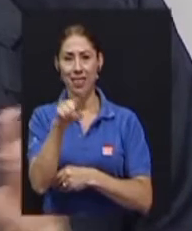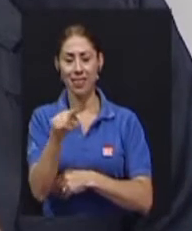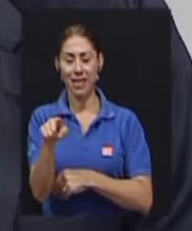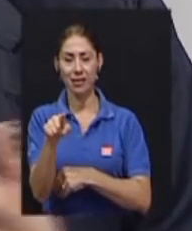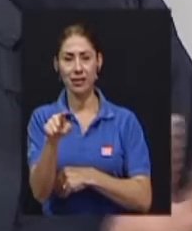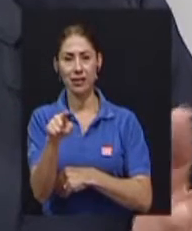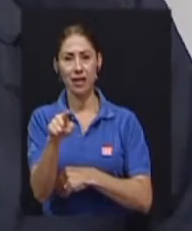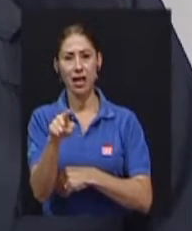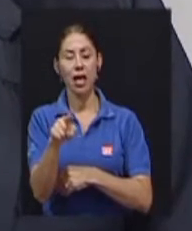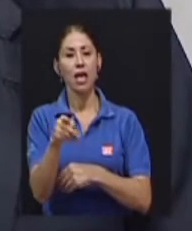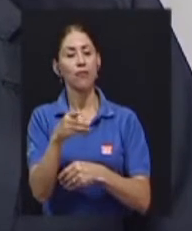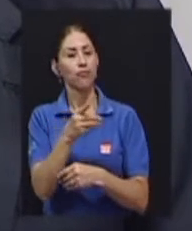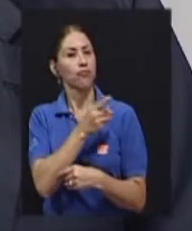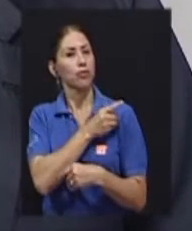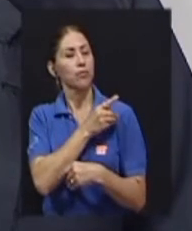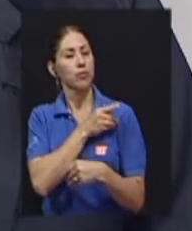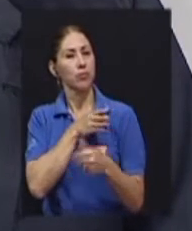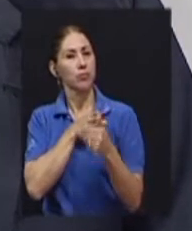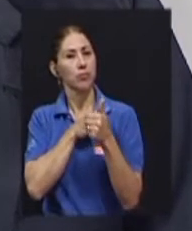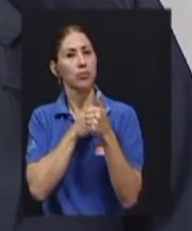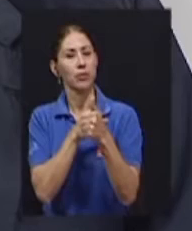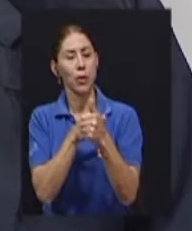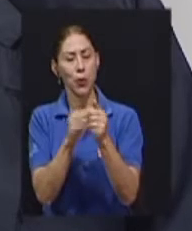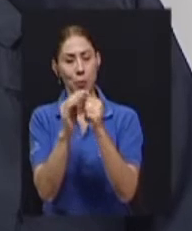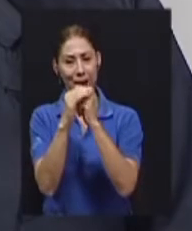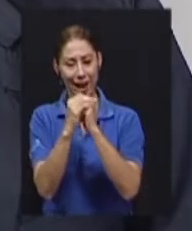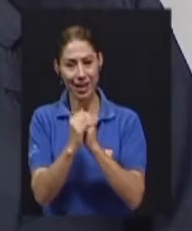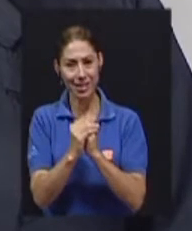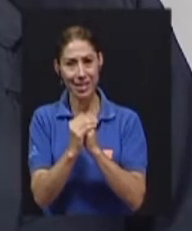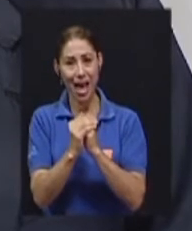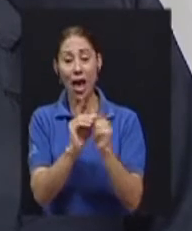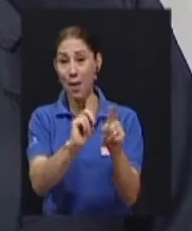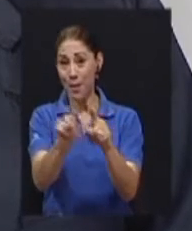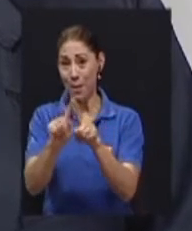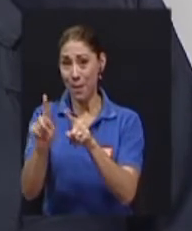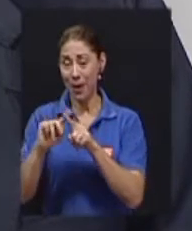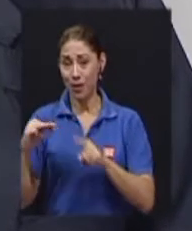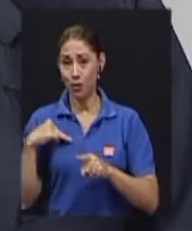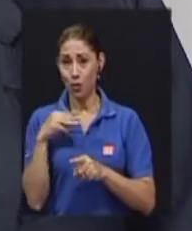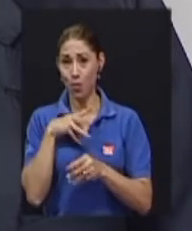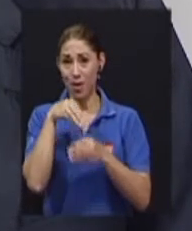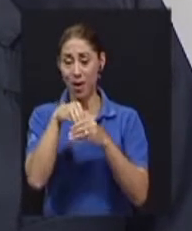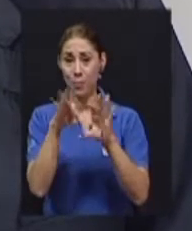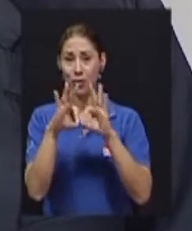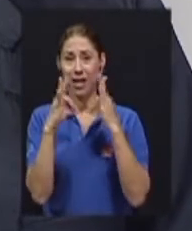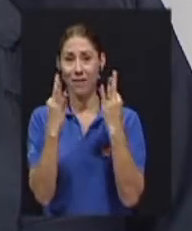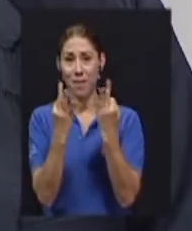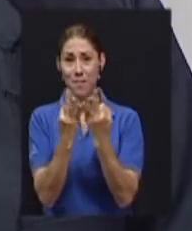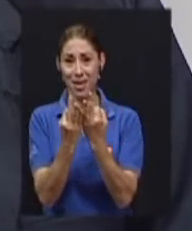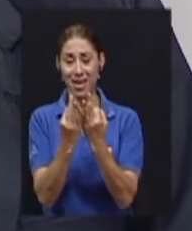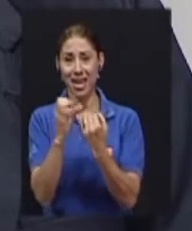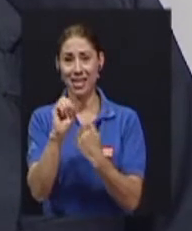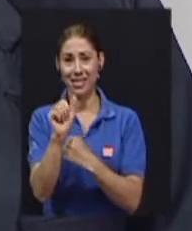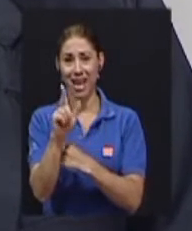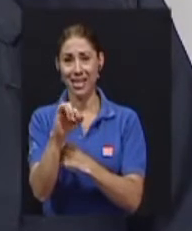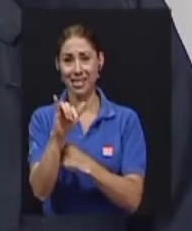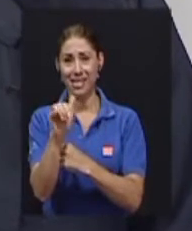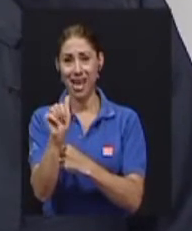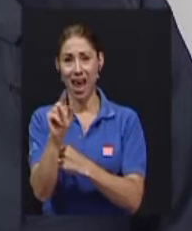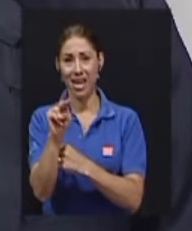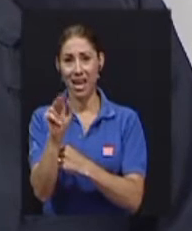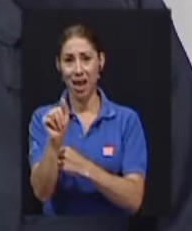en que los varios miembros de la familia salesiana, somos más de 200 aquí en Costa Rica,